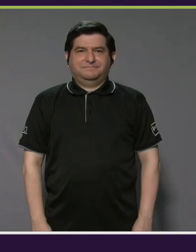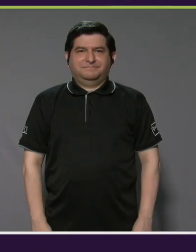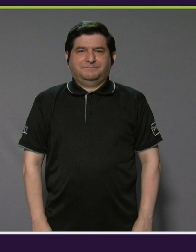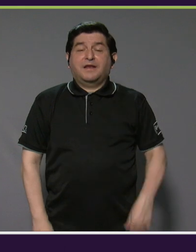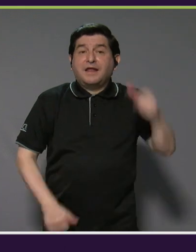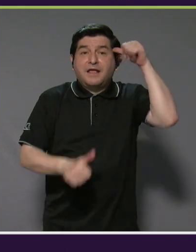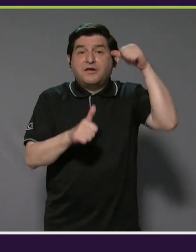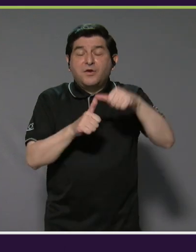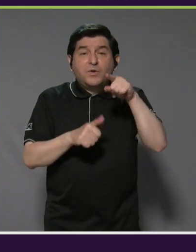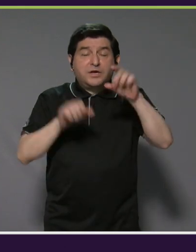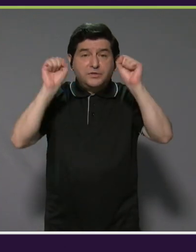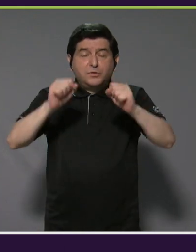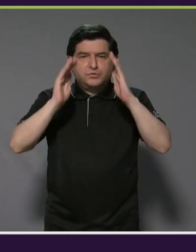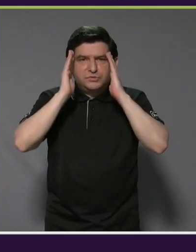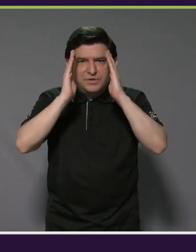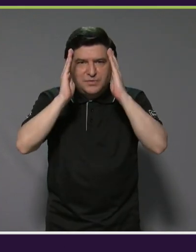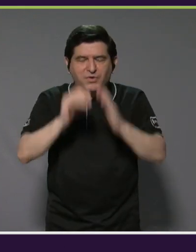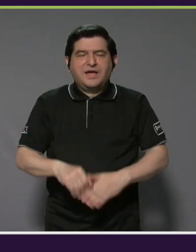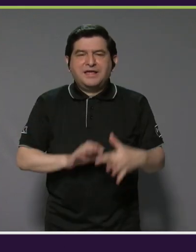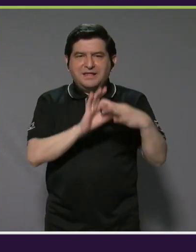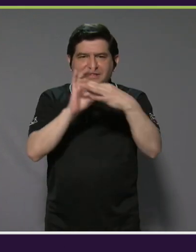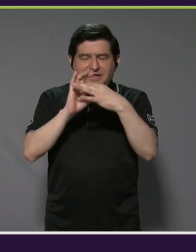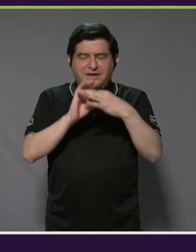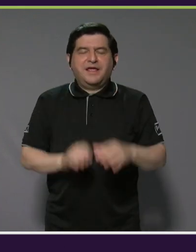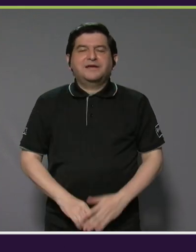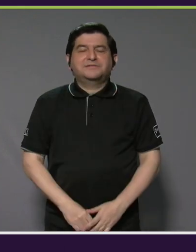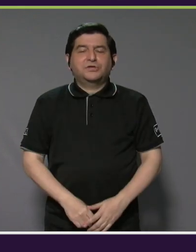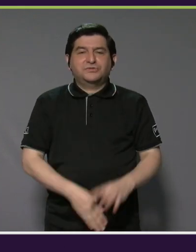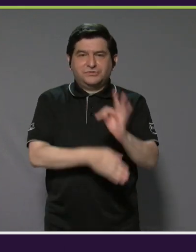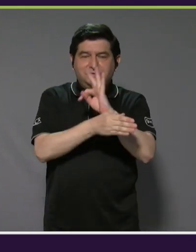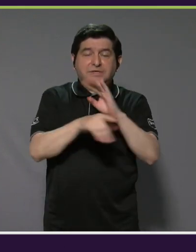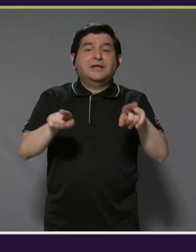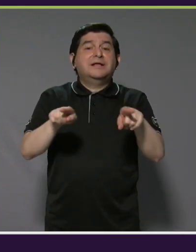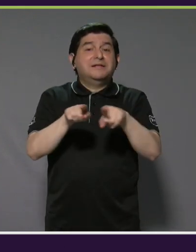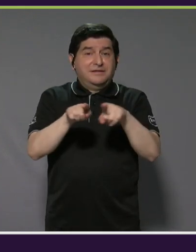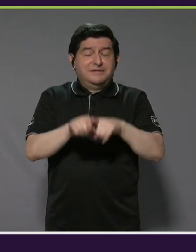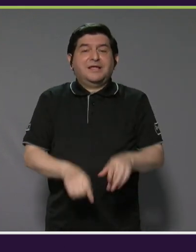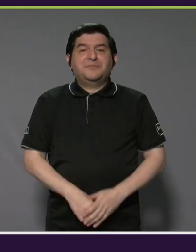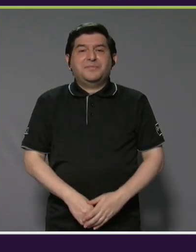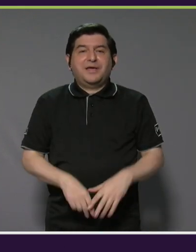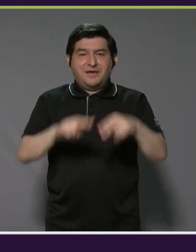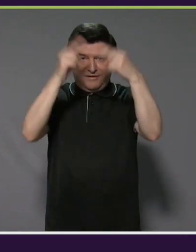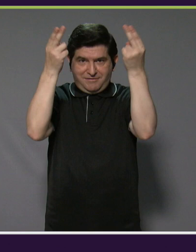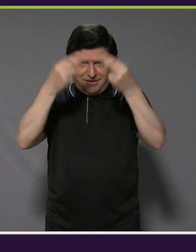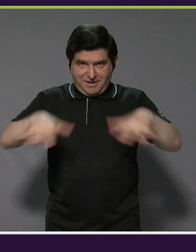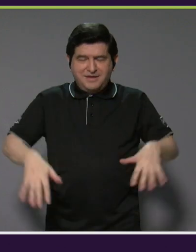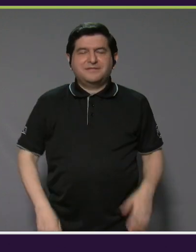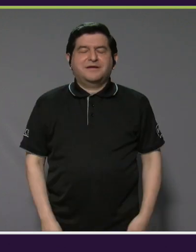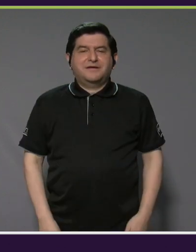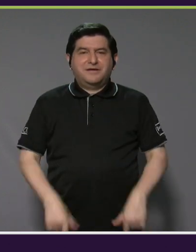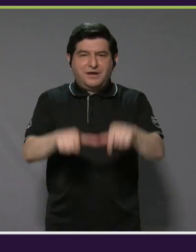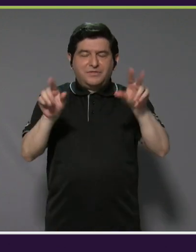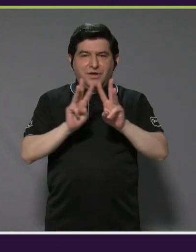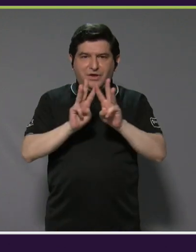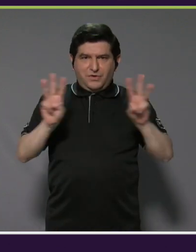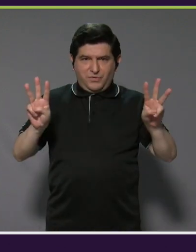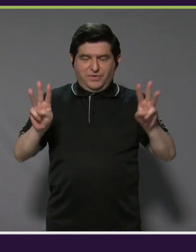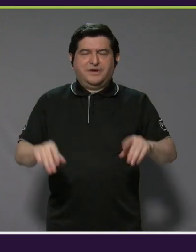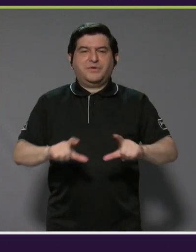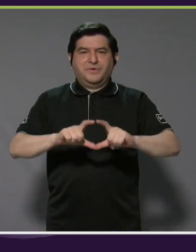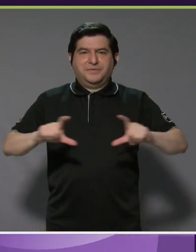Recuerde que usted puede sintonizar Nexus a través de la tele, pero también en internet, en el sitio web www